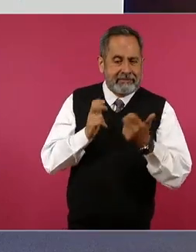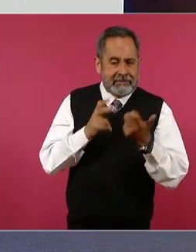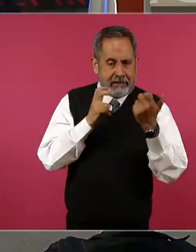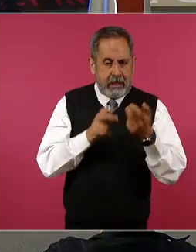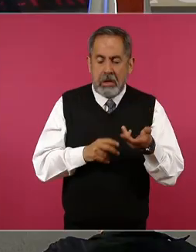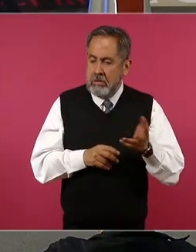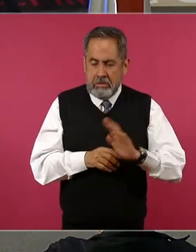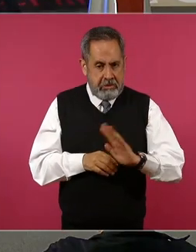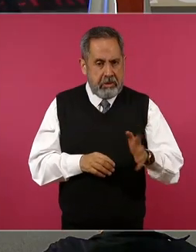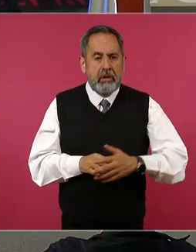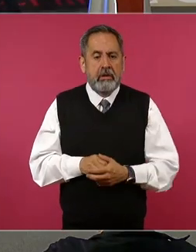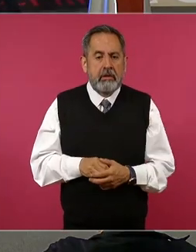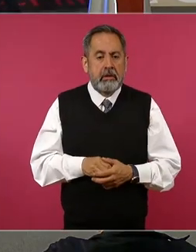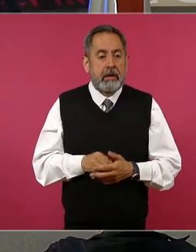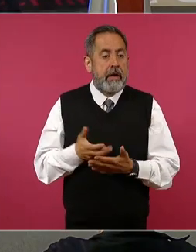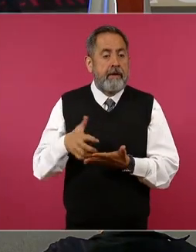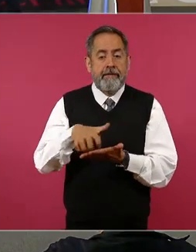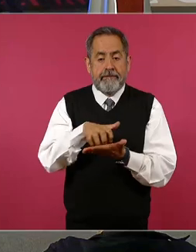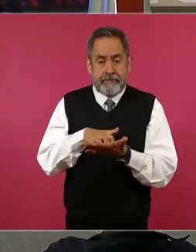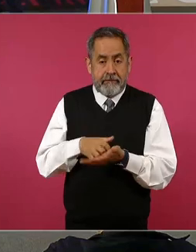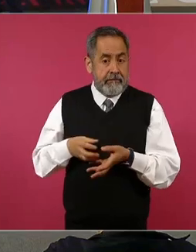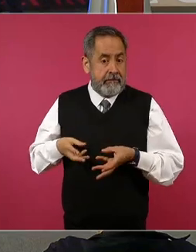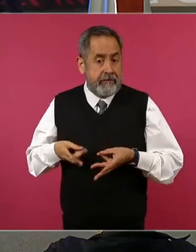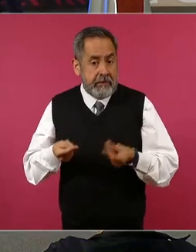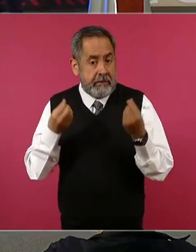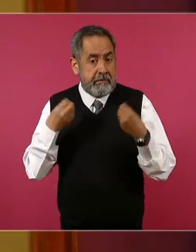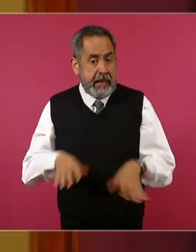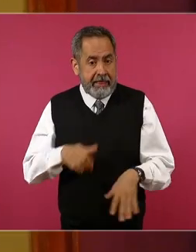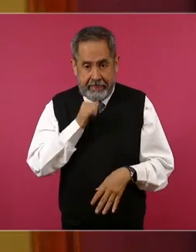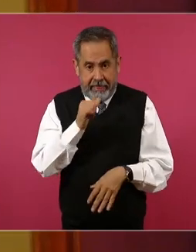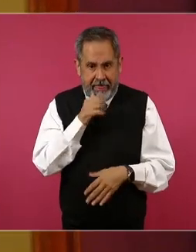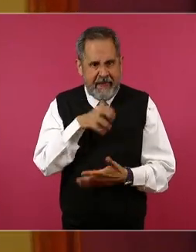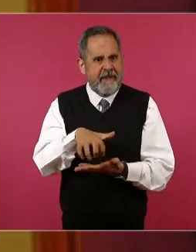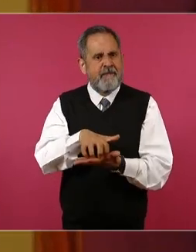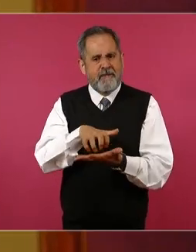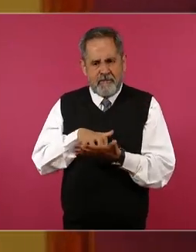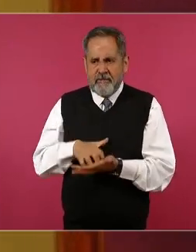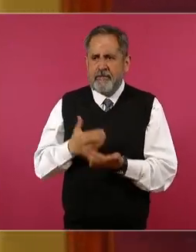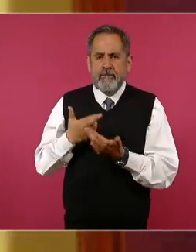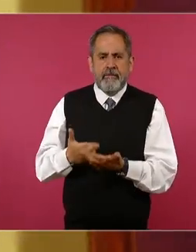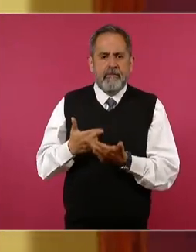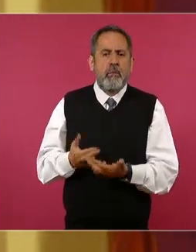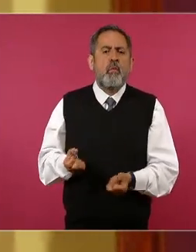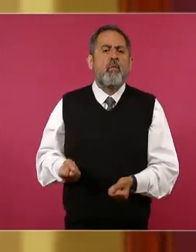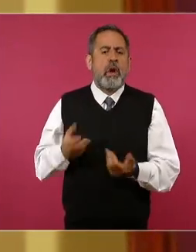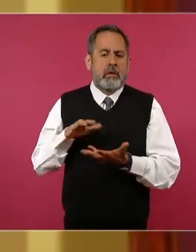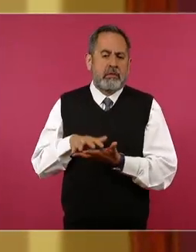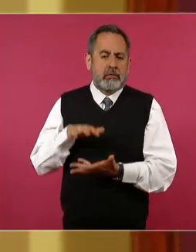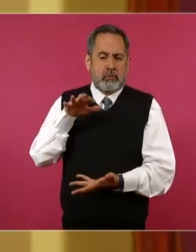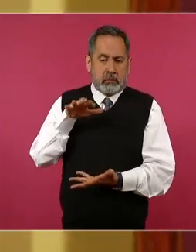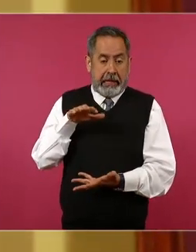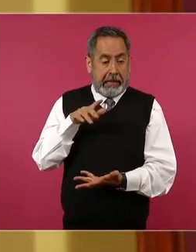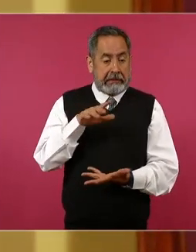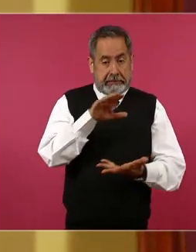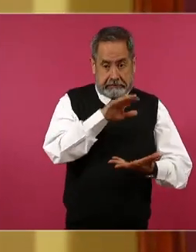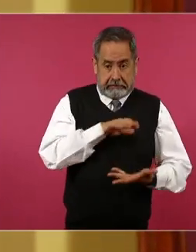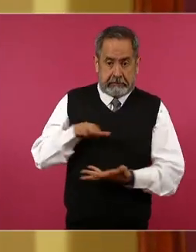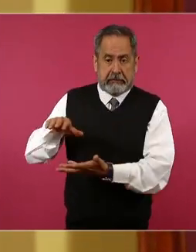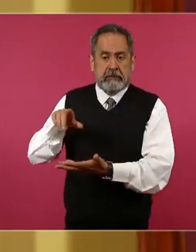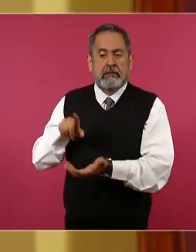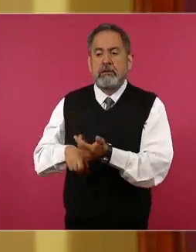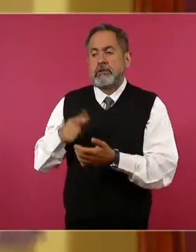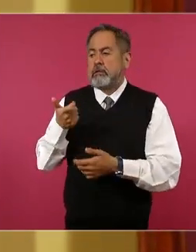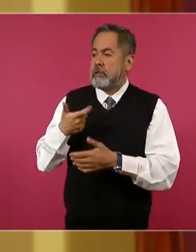sobre todo el ahorro que ha producido para ingresar a las arcas del